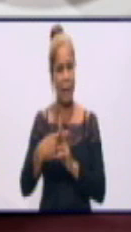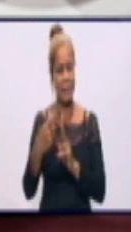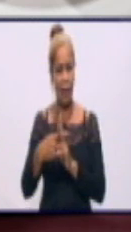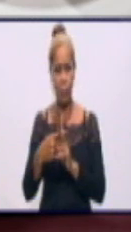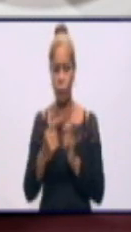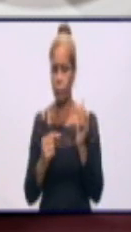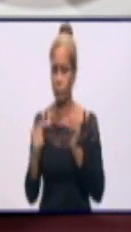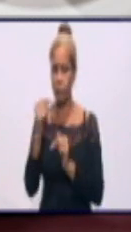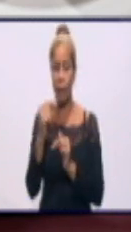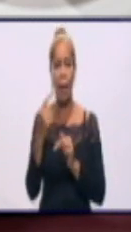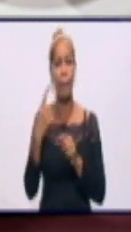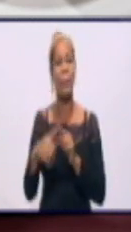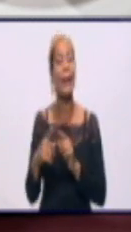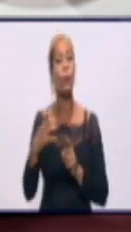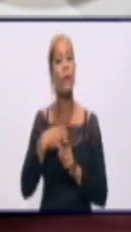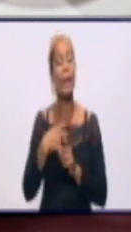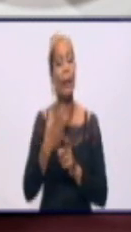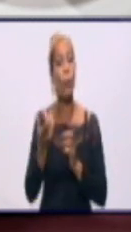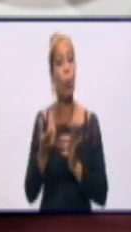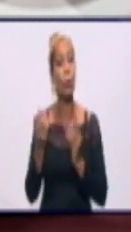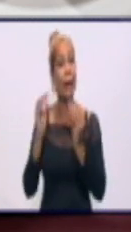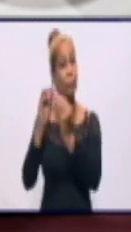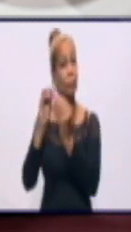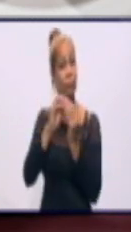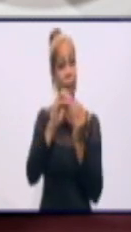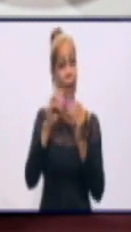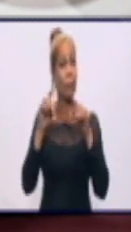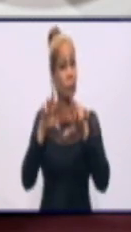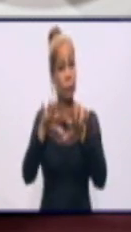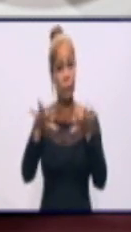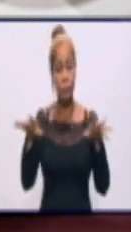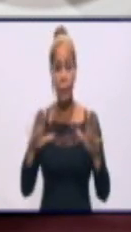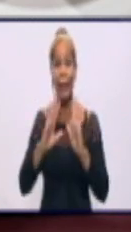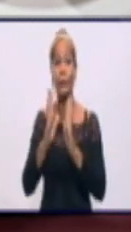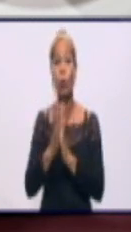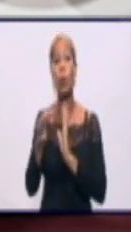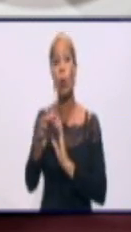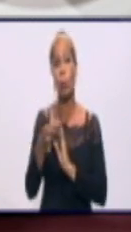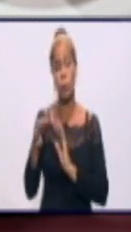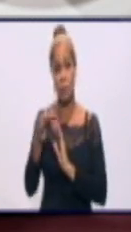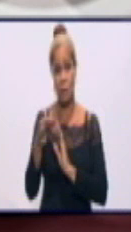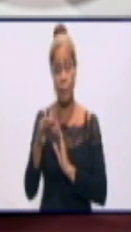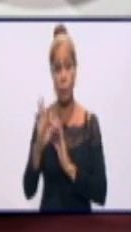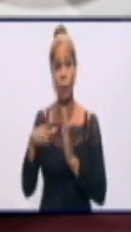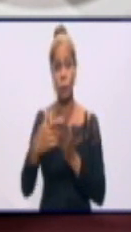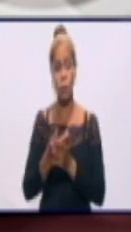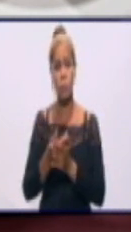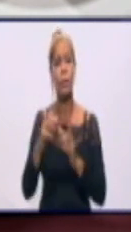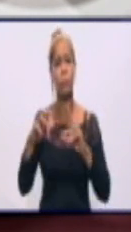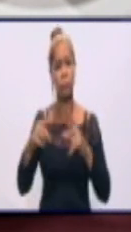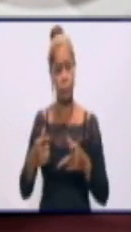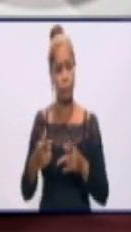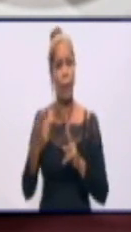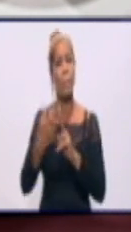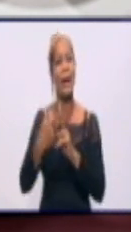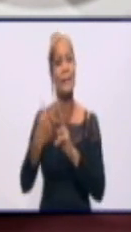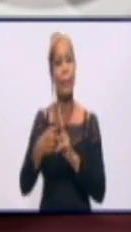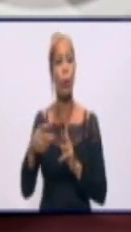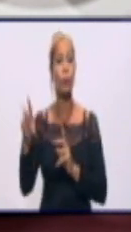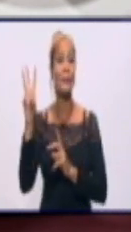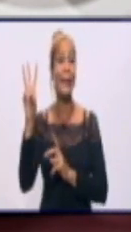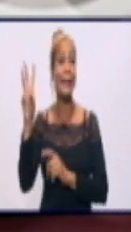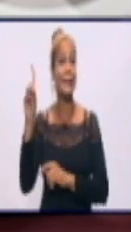tenemos la transmisión diseminada hoy en toda la provincia. ¿Podemos reiterar, Kenia, cuántos casos en Bayamo hoy? En Bayamo hoy hay 31